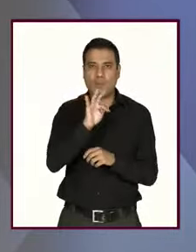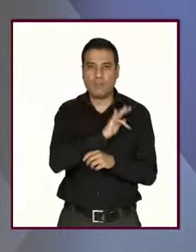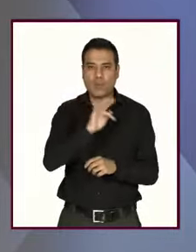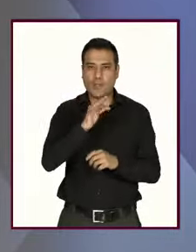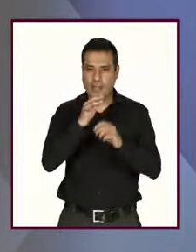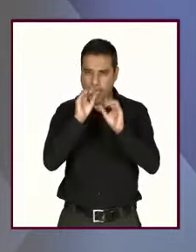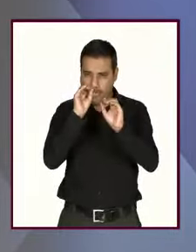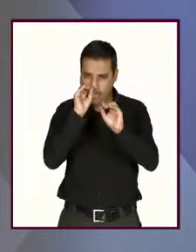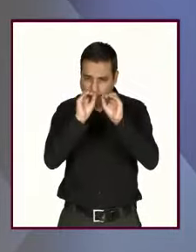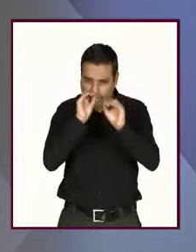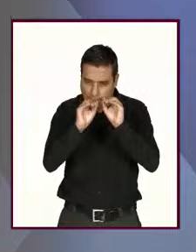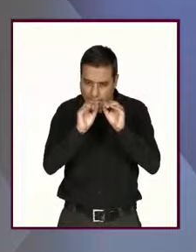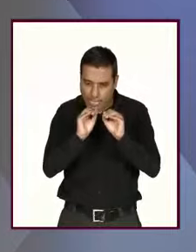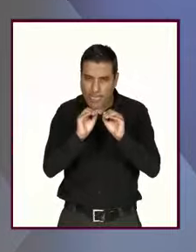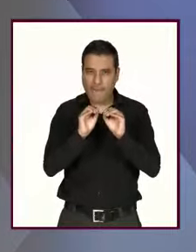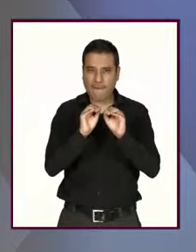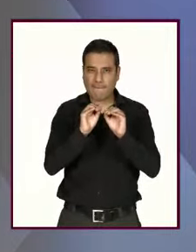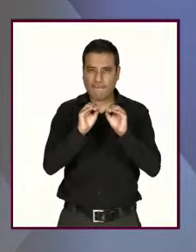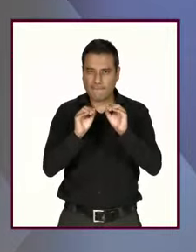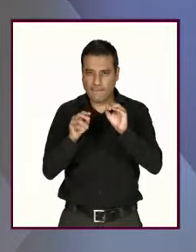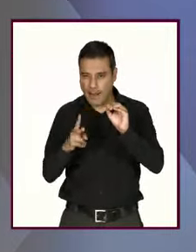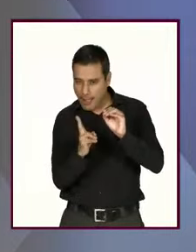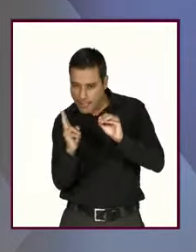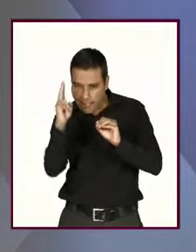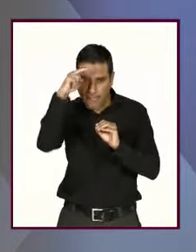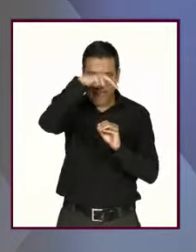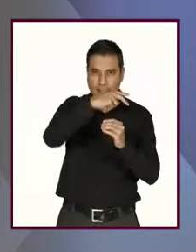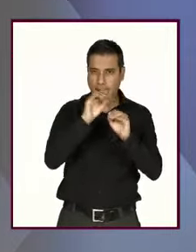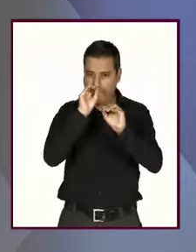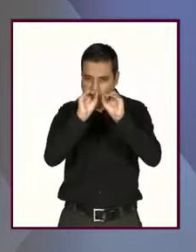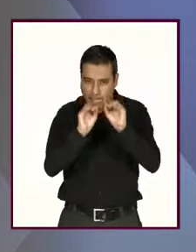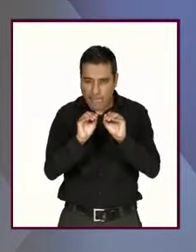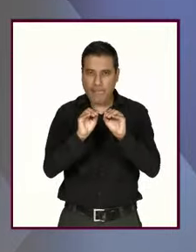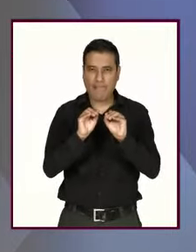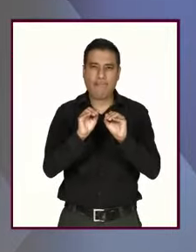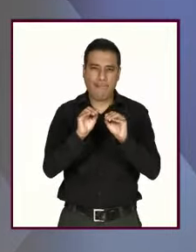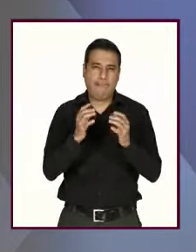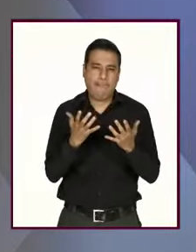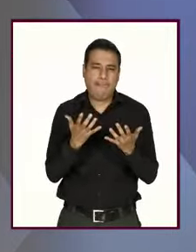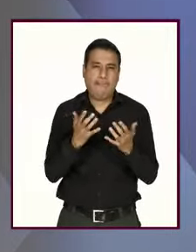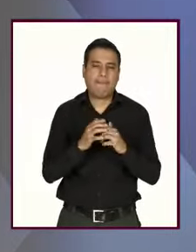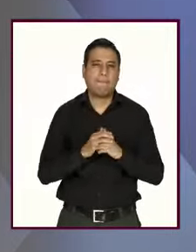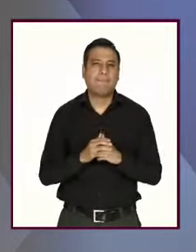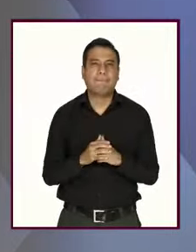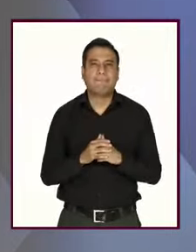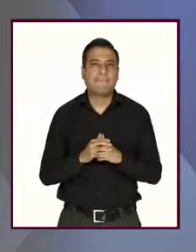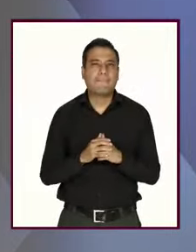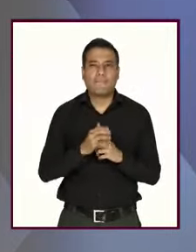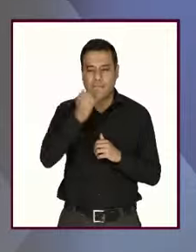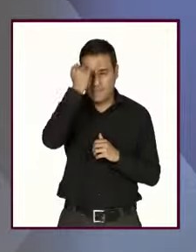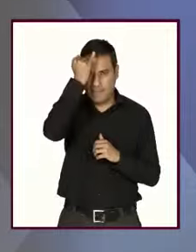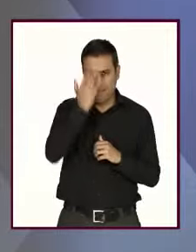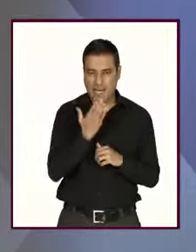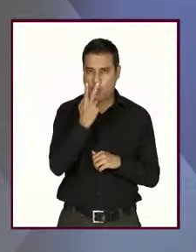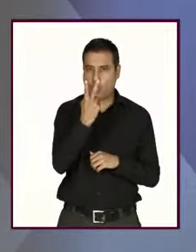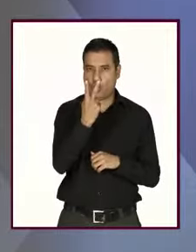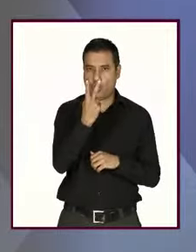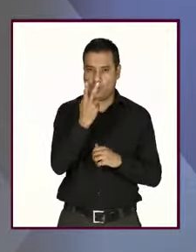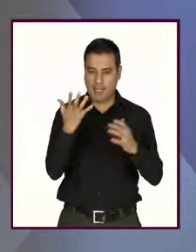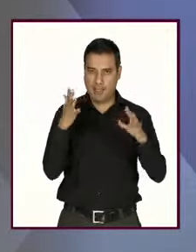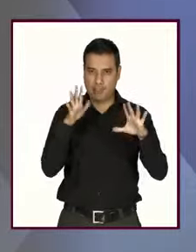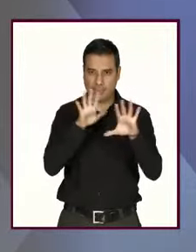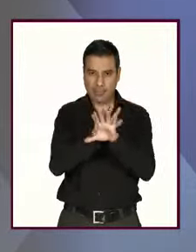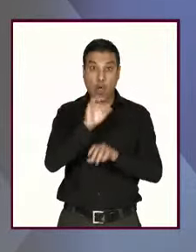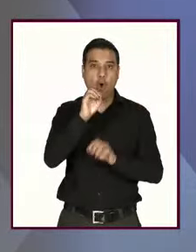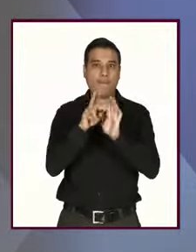tomarla y pegarla en otra imagen o otro video y